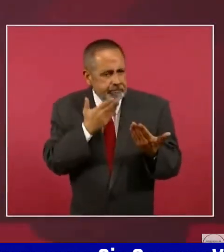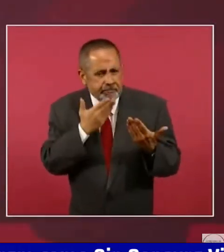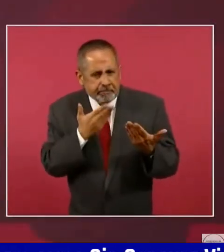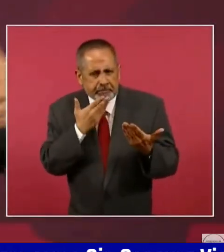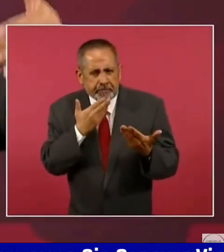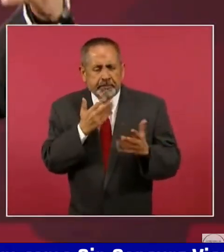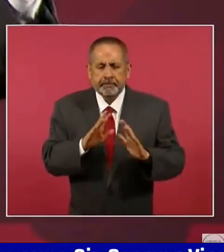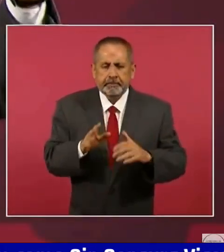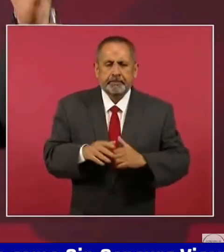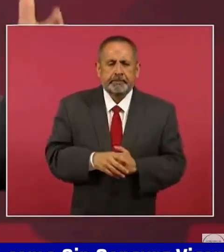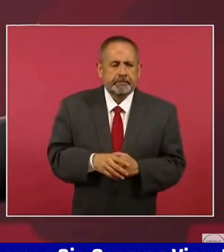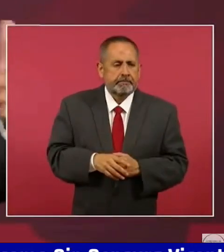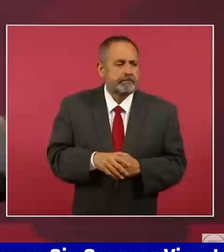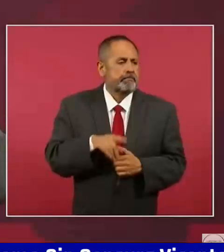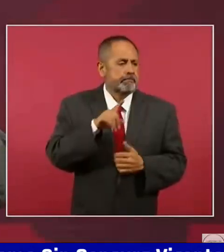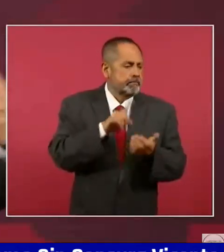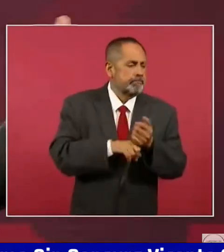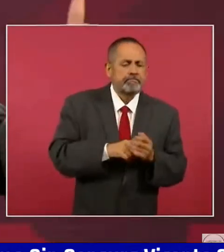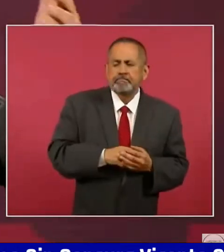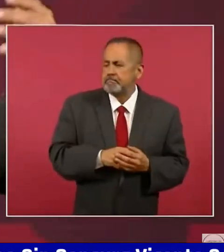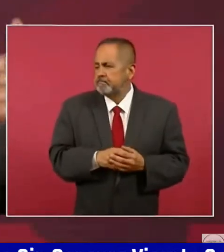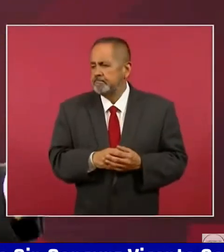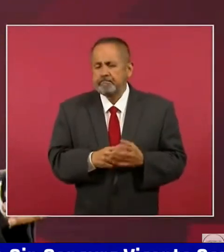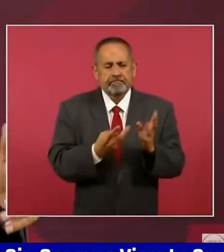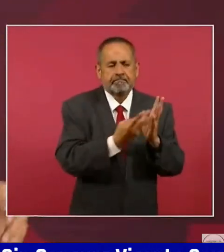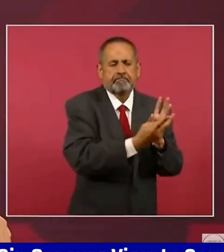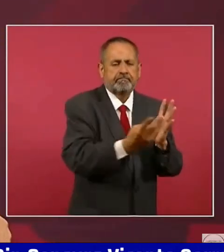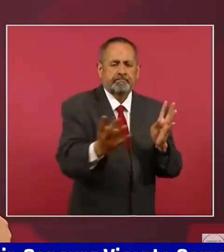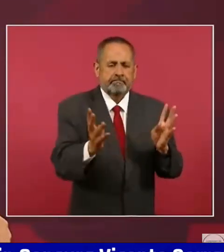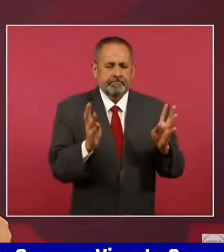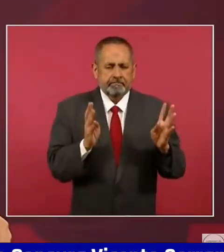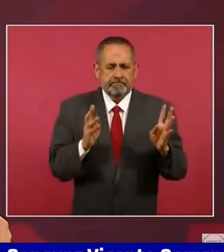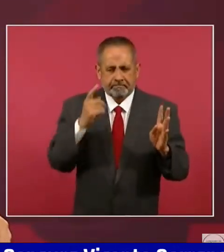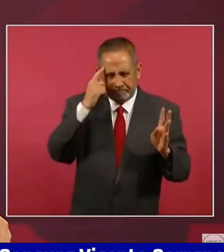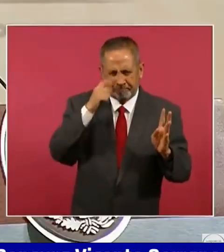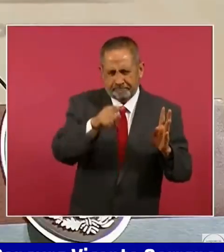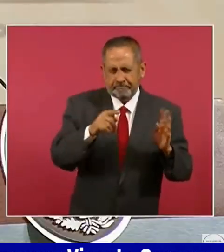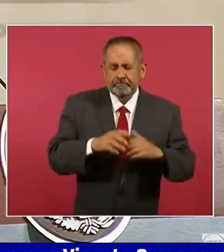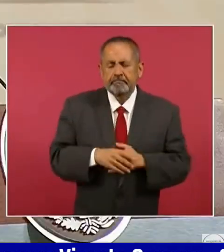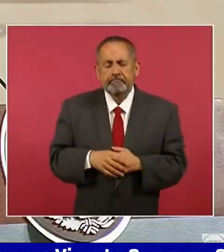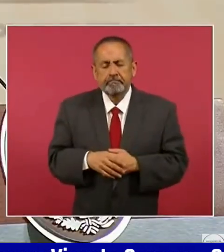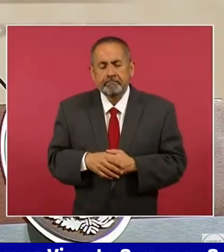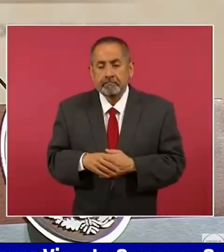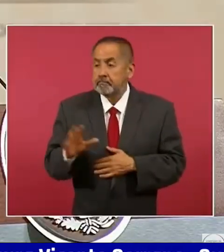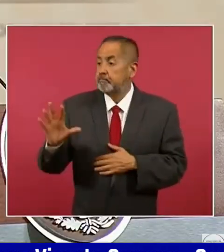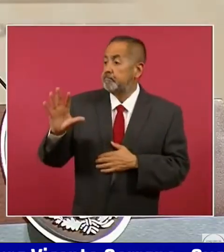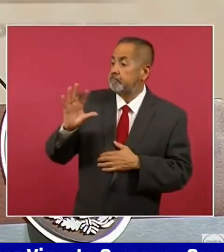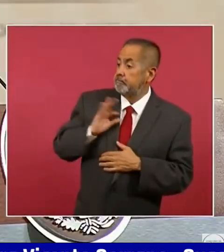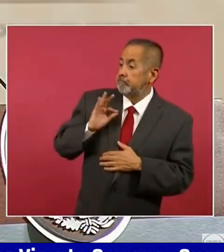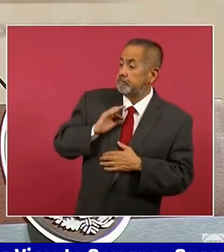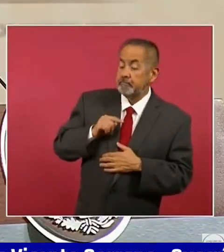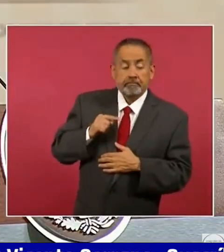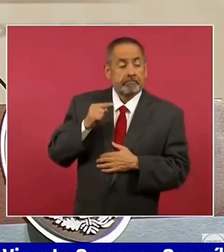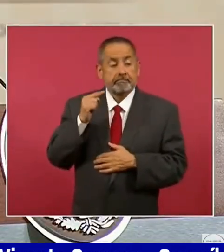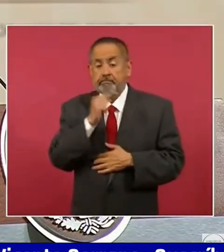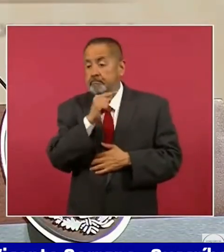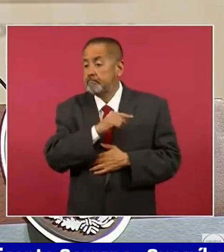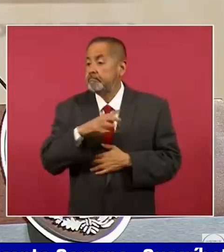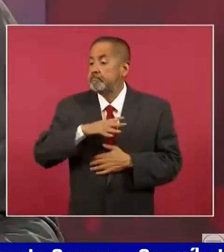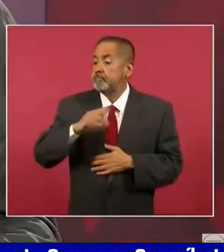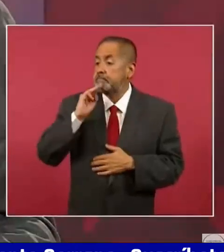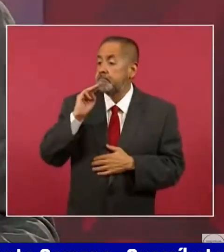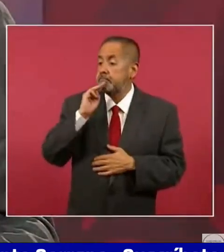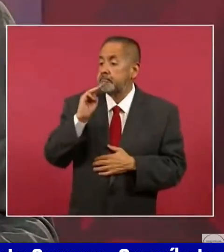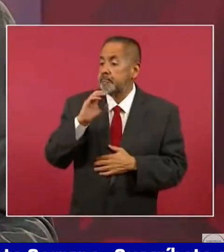Y rejas, entonces, me dicen que estaba la mamá de Guzmán